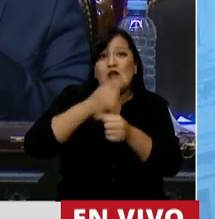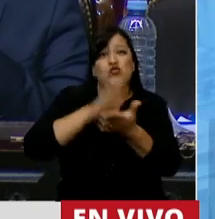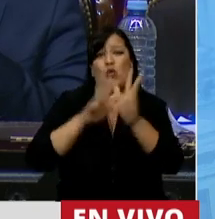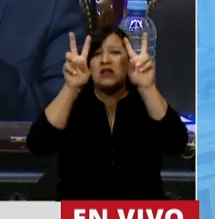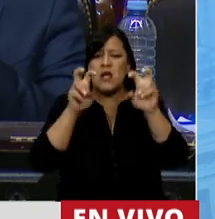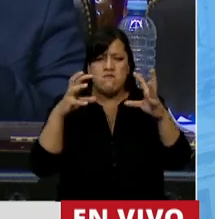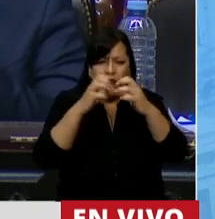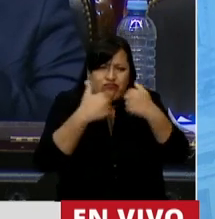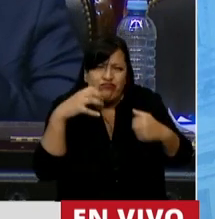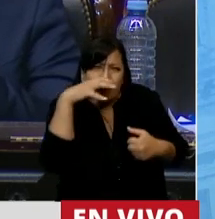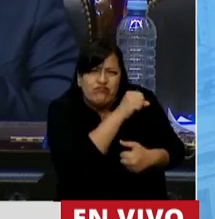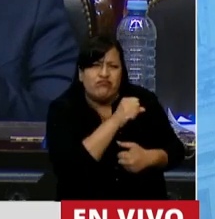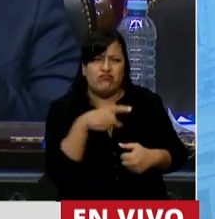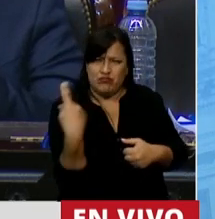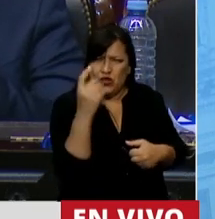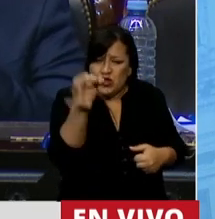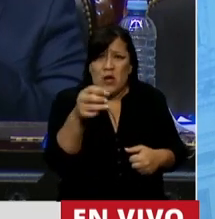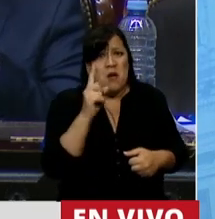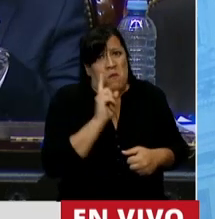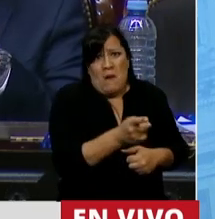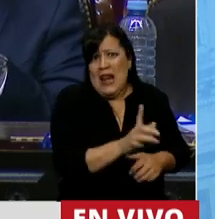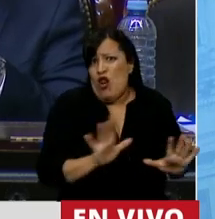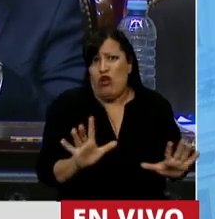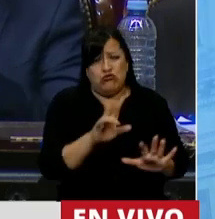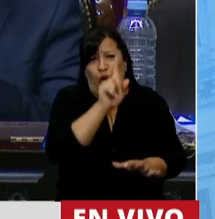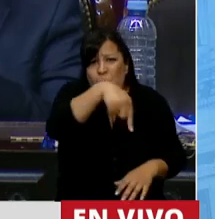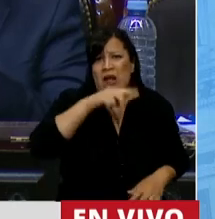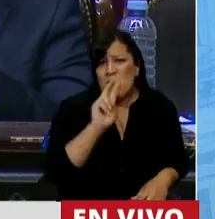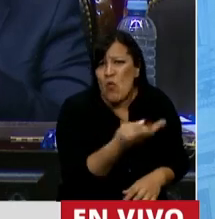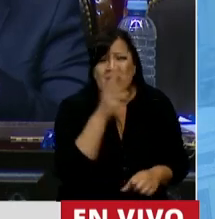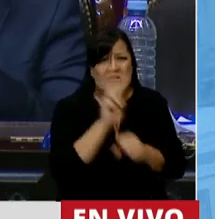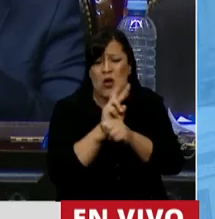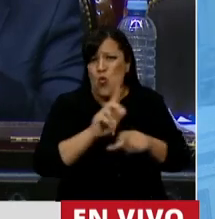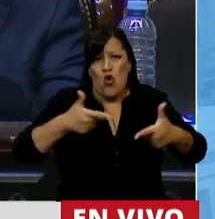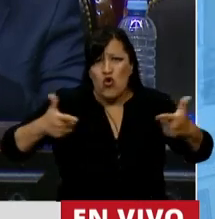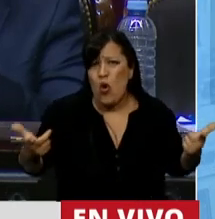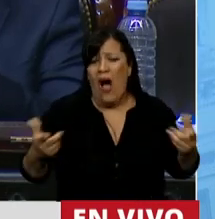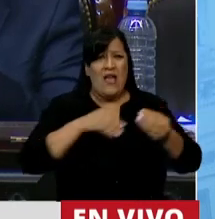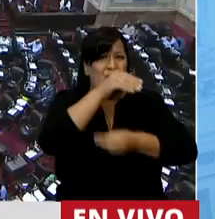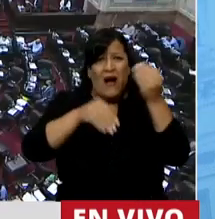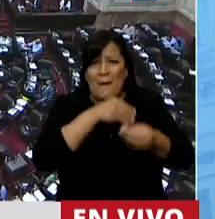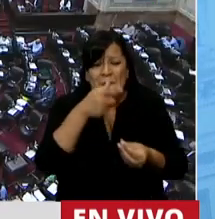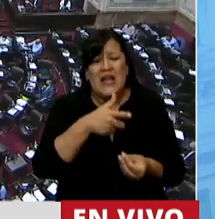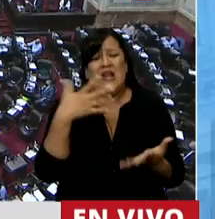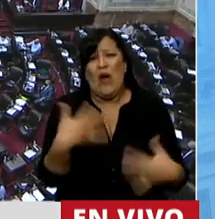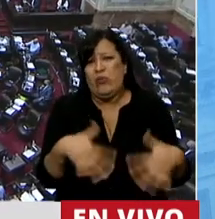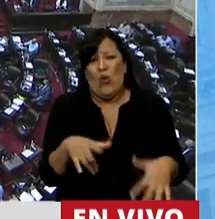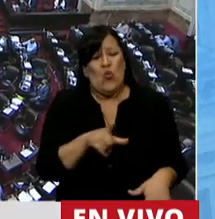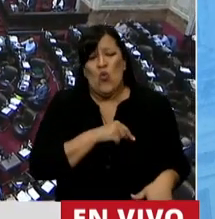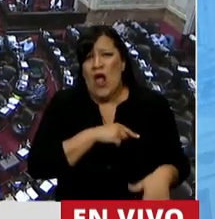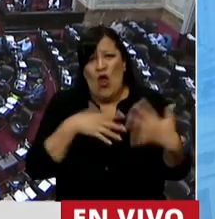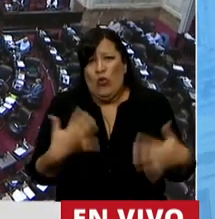La clandestinidad, ya se dijo acá, es peligrosidad, es muerte, inseguridad. La familias enteras duelando